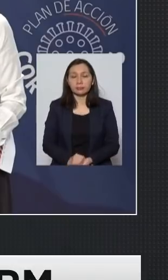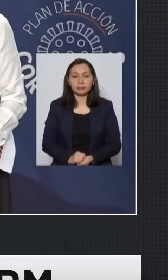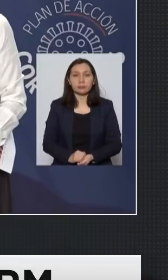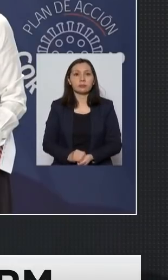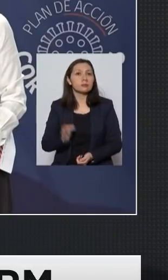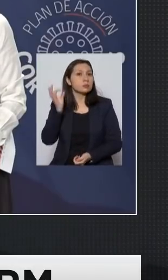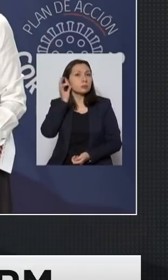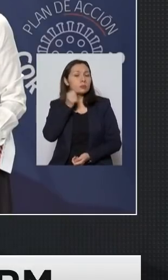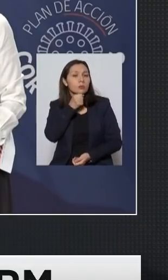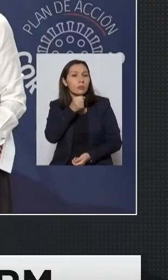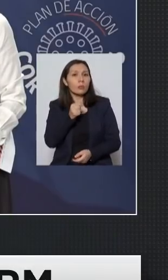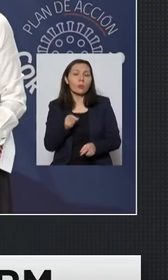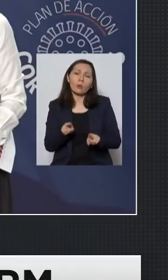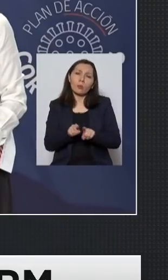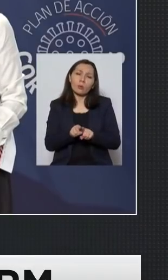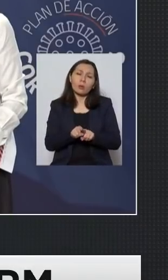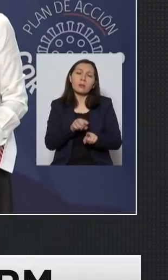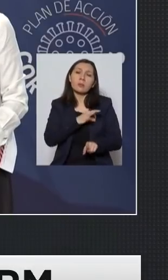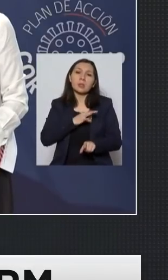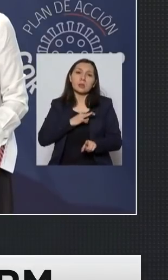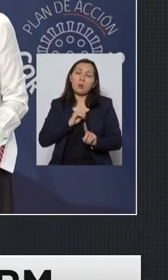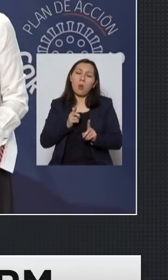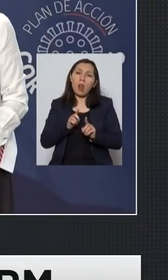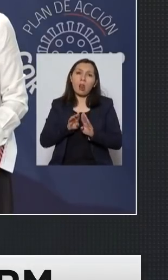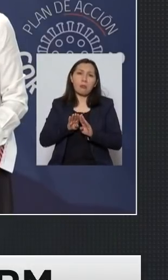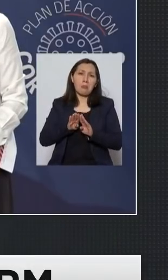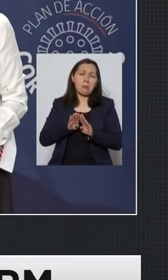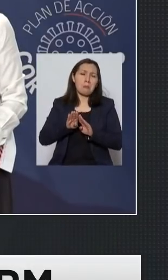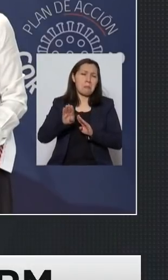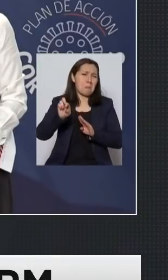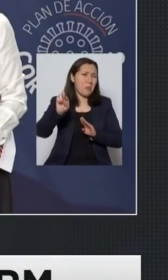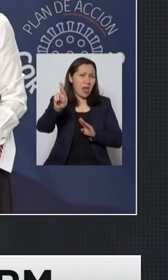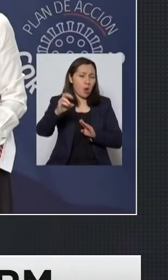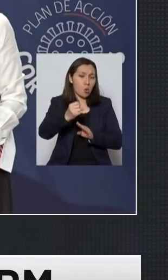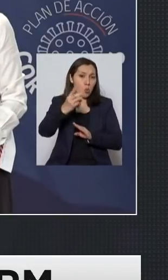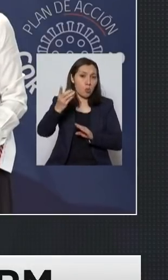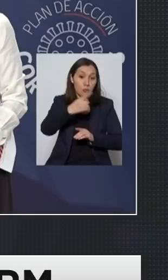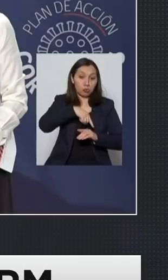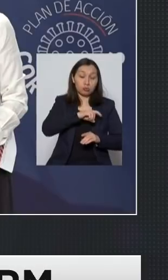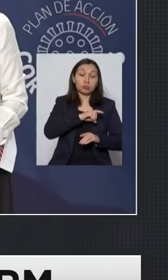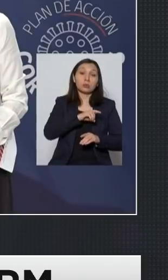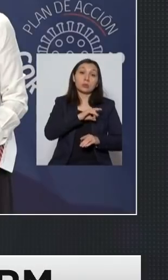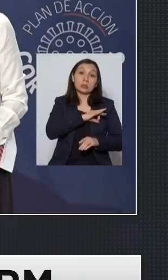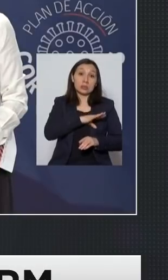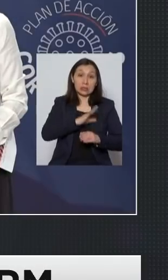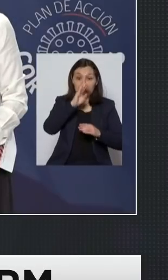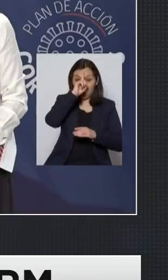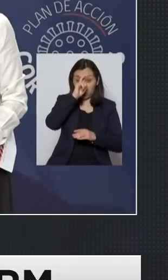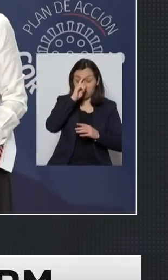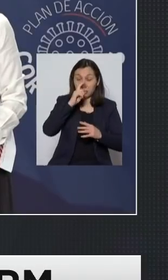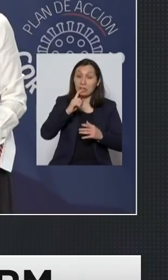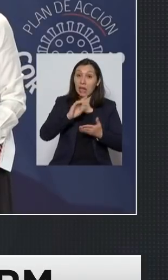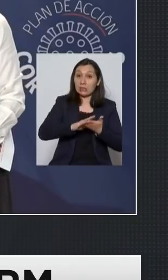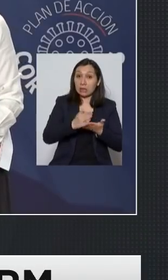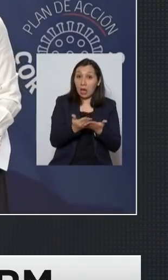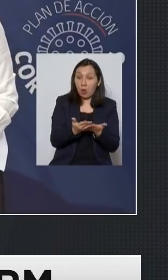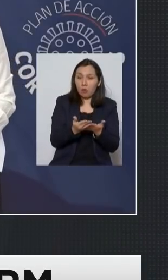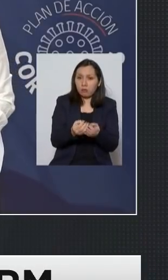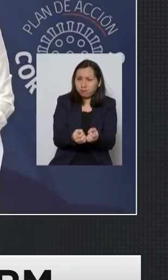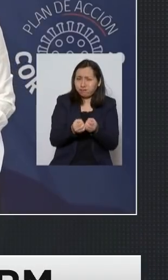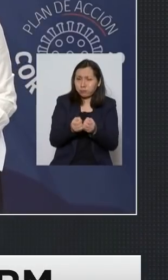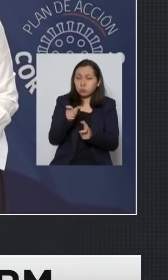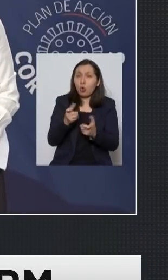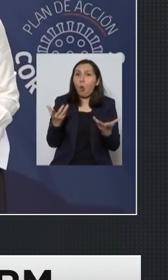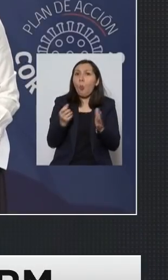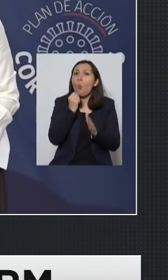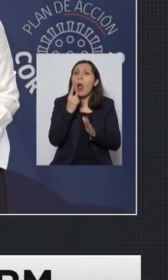ministro aunque estamos lejos de estas cifras del peor escenario igualmente nuestra red de salud está colapsada entonces ¿qué modelos